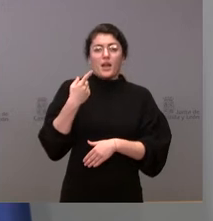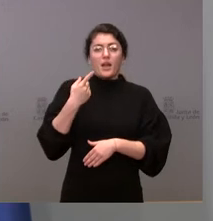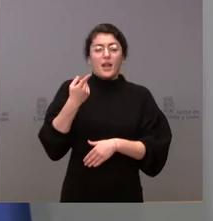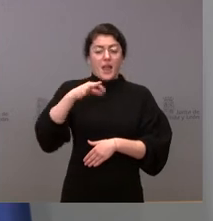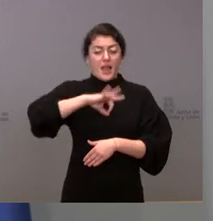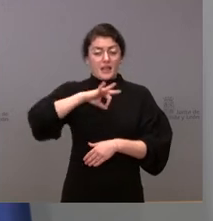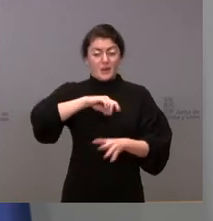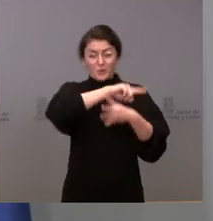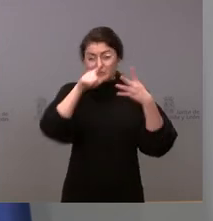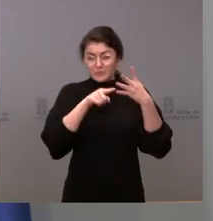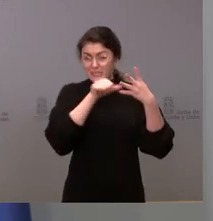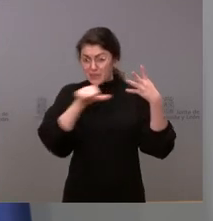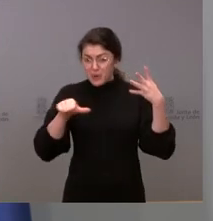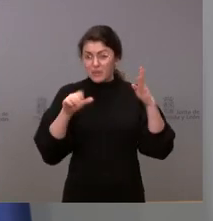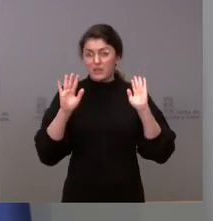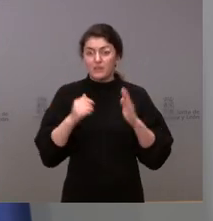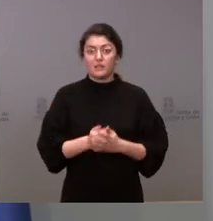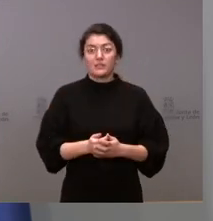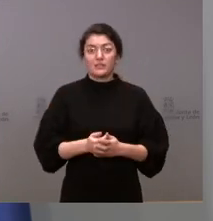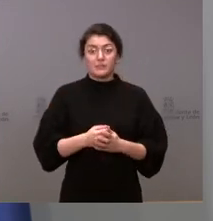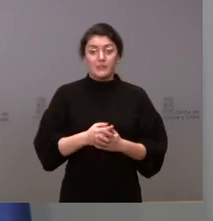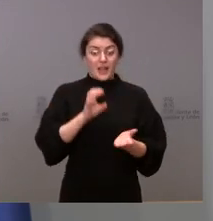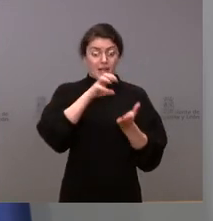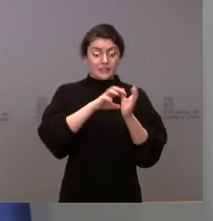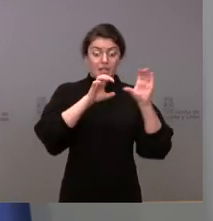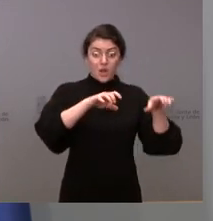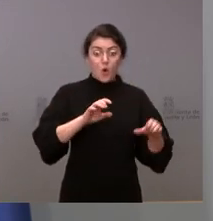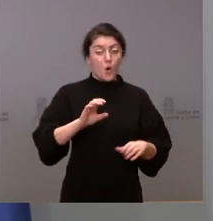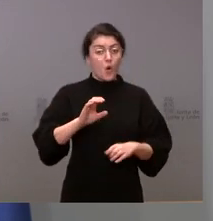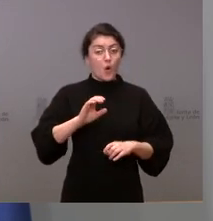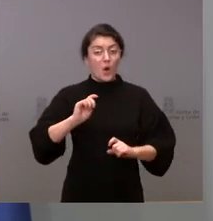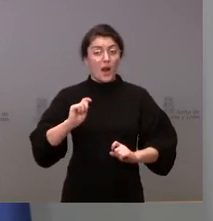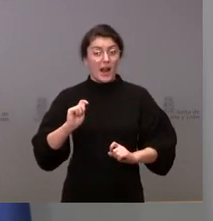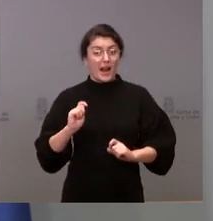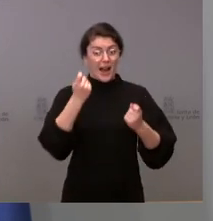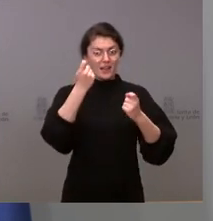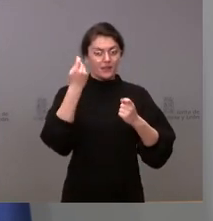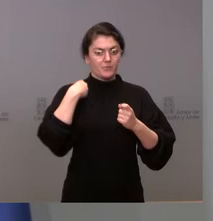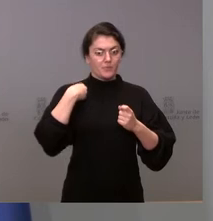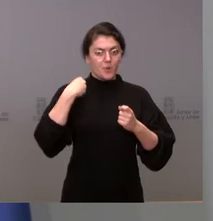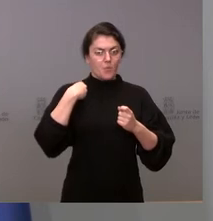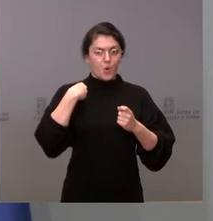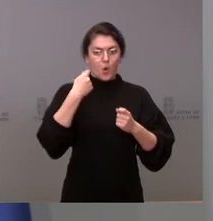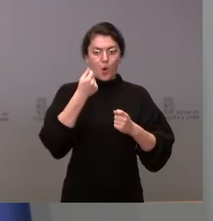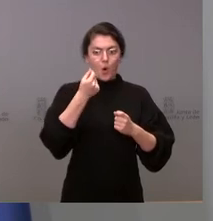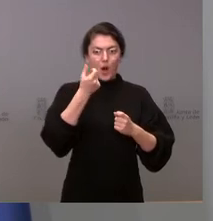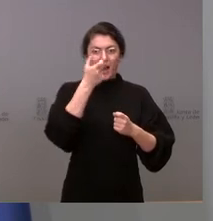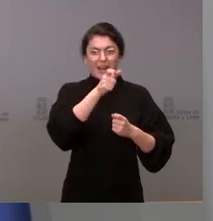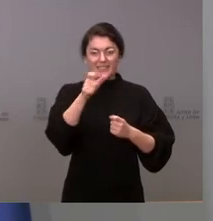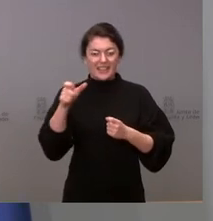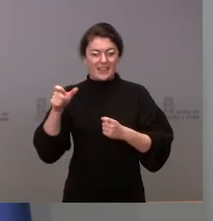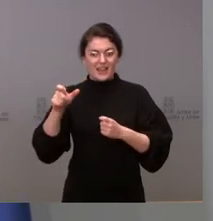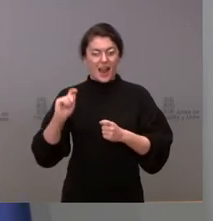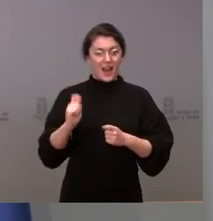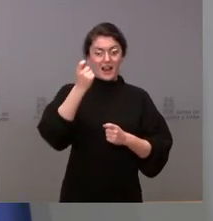Castilla y León ganó por sentencia esas cantidades no es que sea el gobierno quien nos lo da el gobierno está obligado a pagarlas